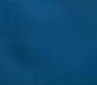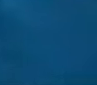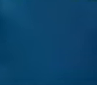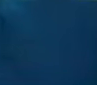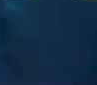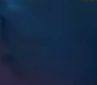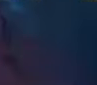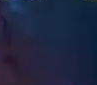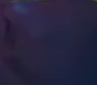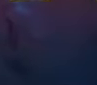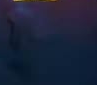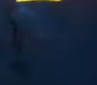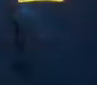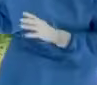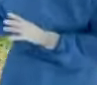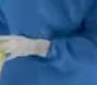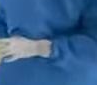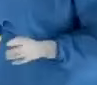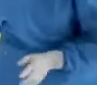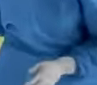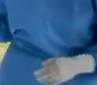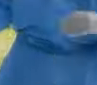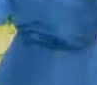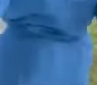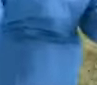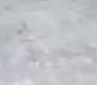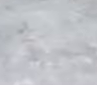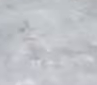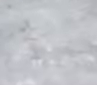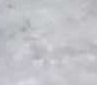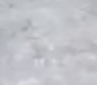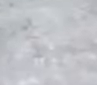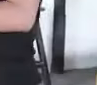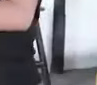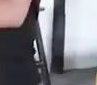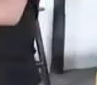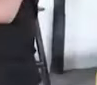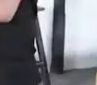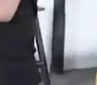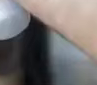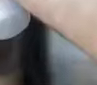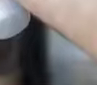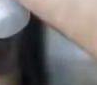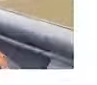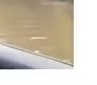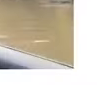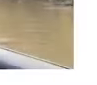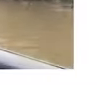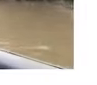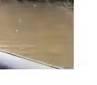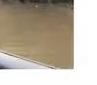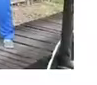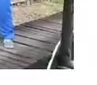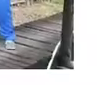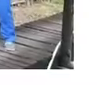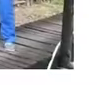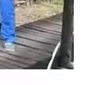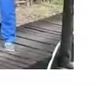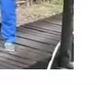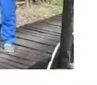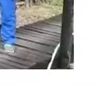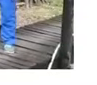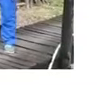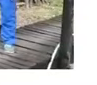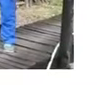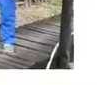El año de la pandemia, el año en que el mundo se detuvo. Así será recordado el 2020. Pero para nosotros,